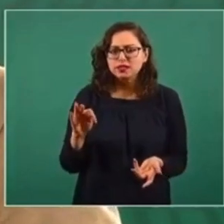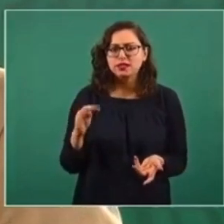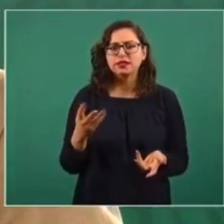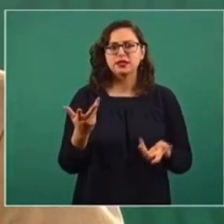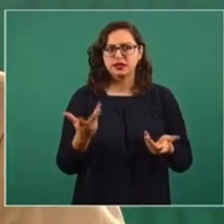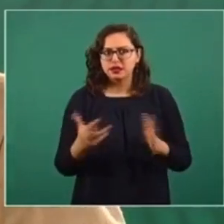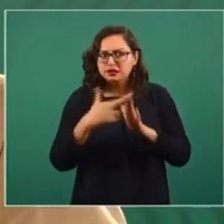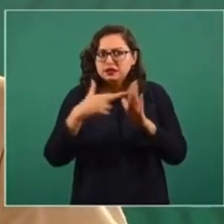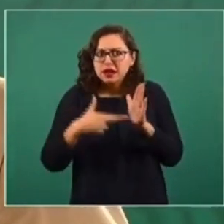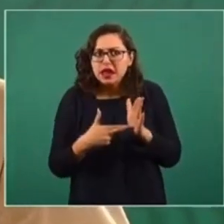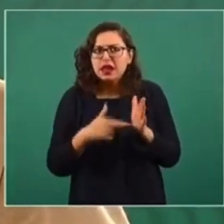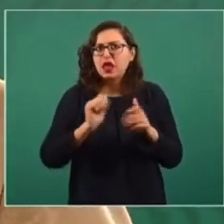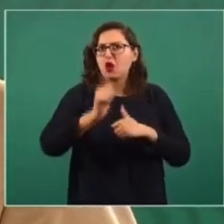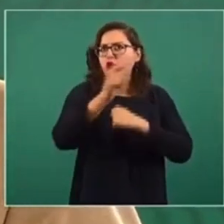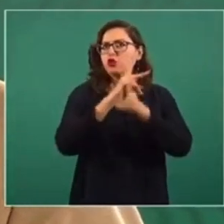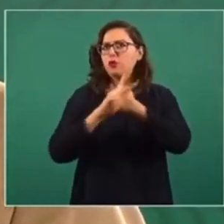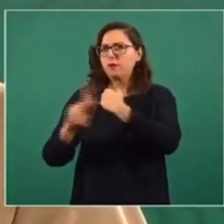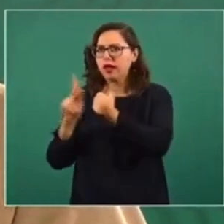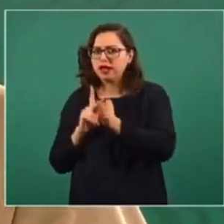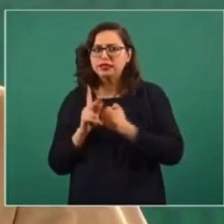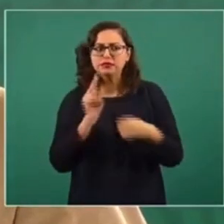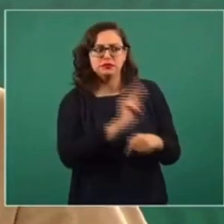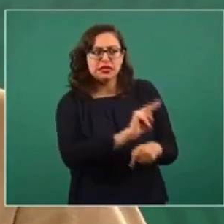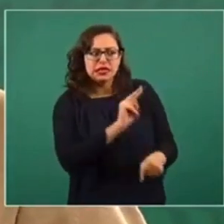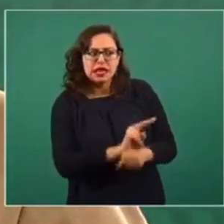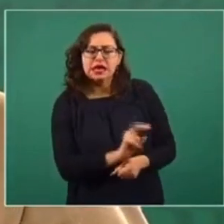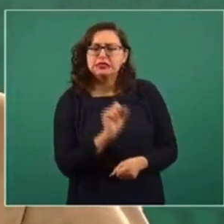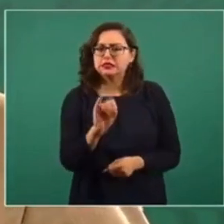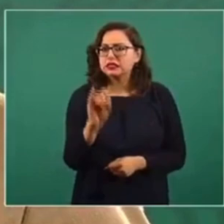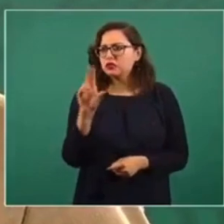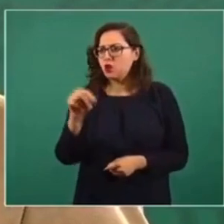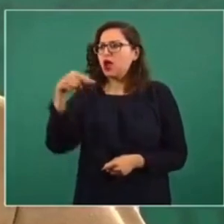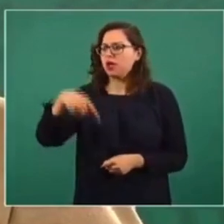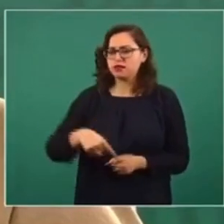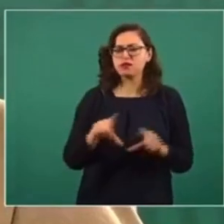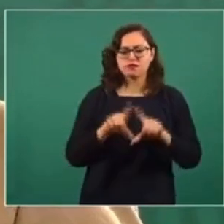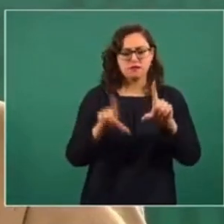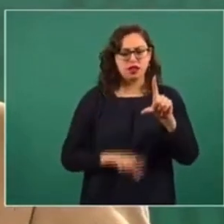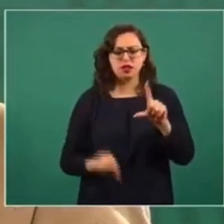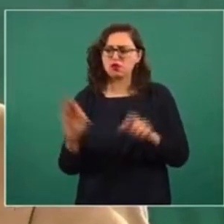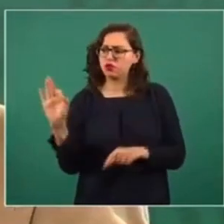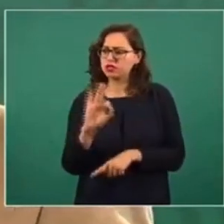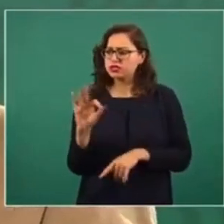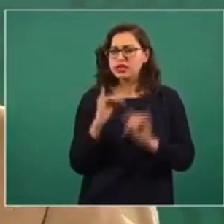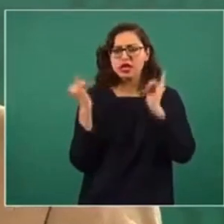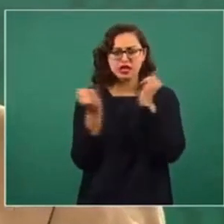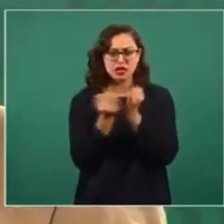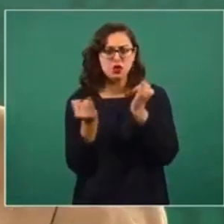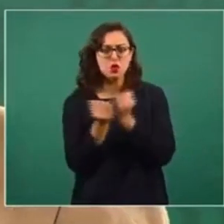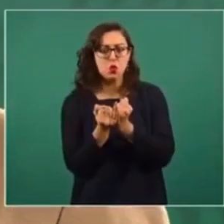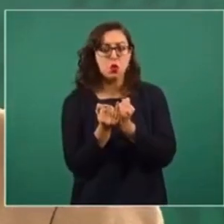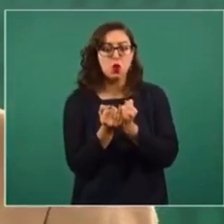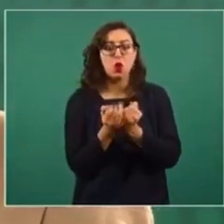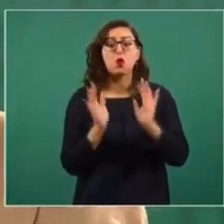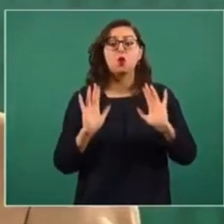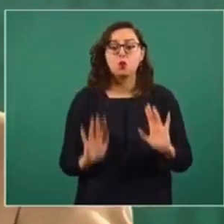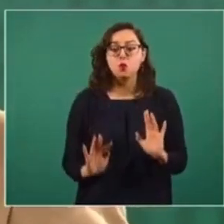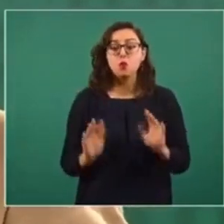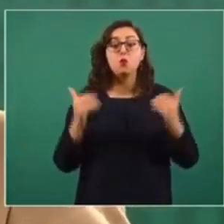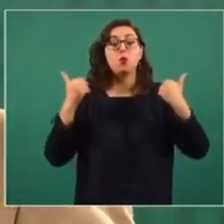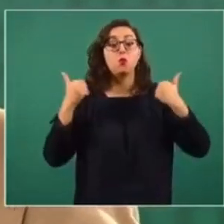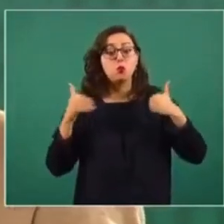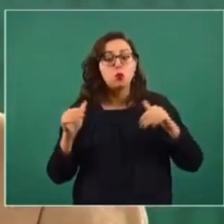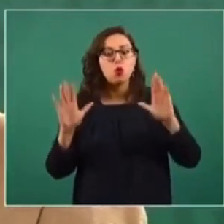están siendo reguladas en otros países y cómo podemos o no avanzar en algún tipo, subrayo, cómo podemos